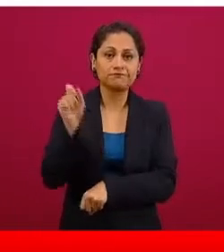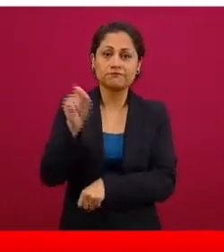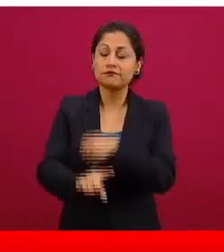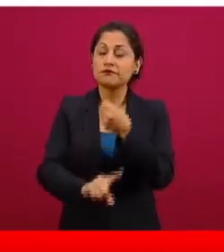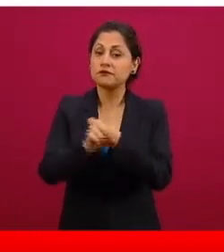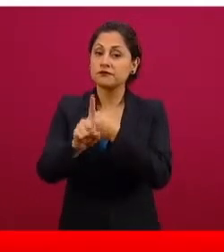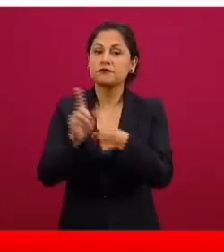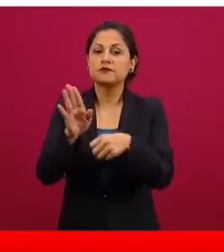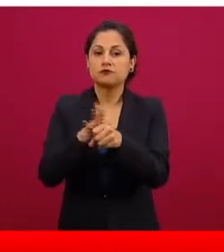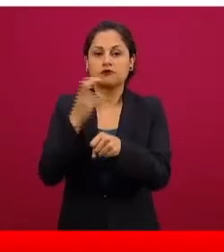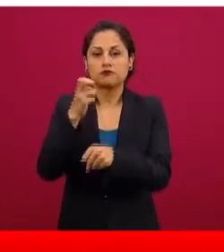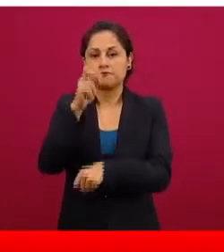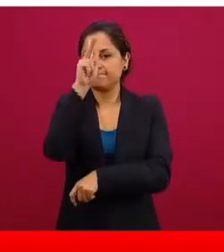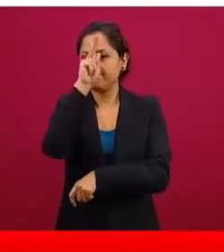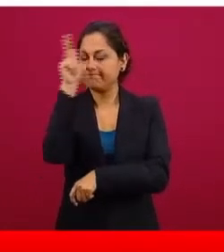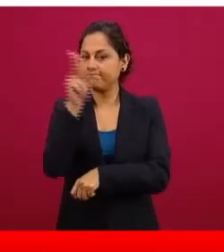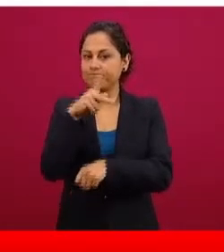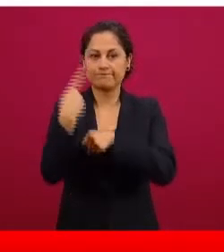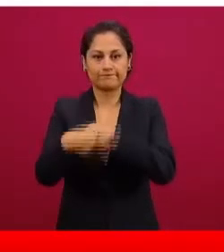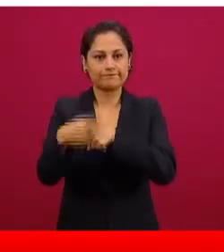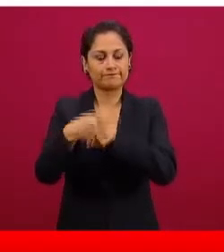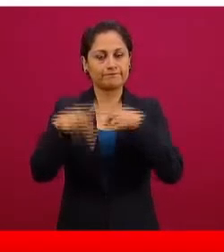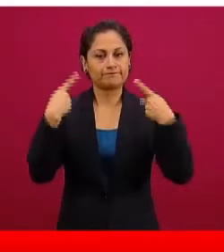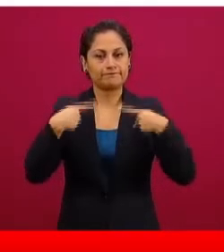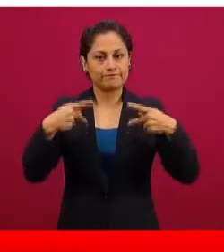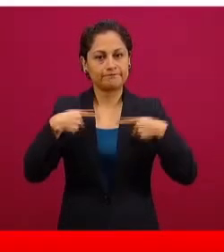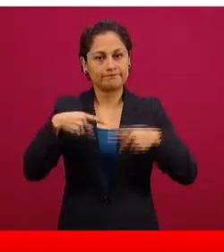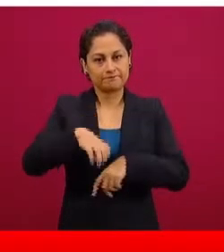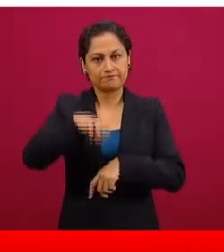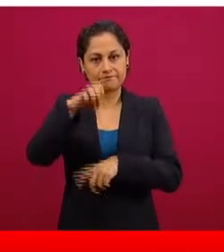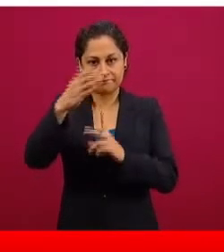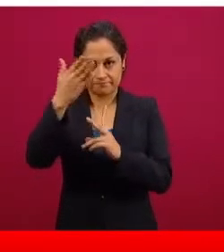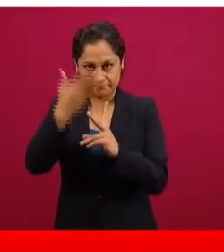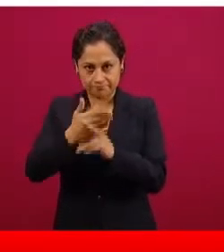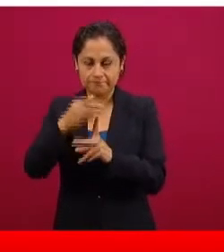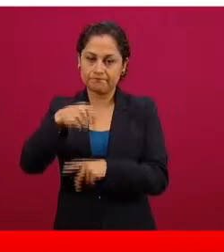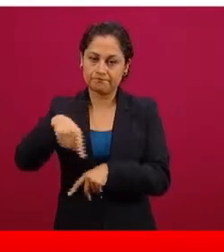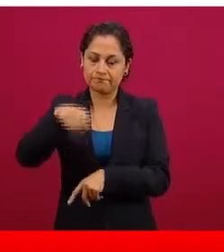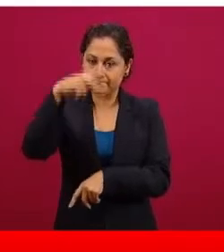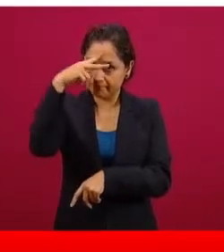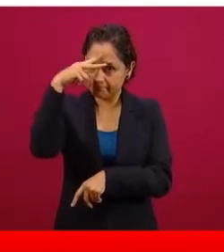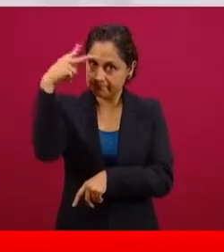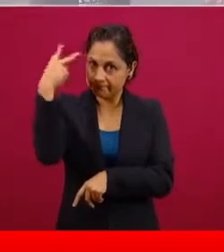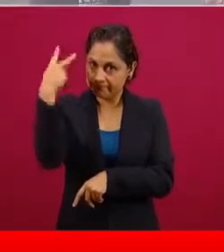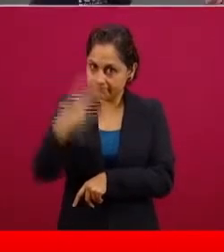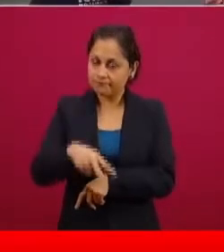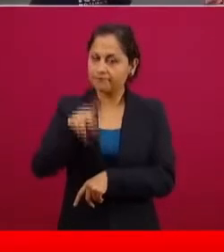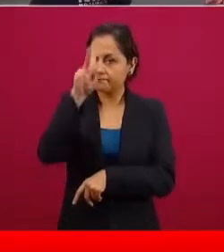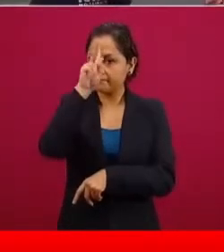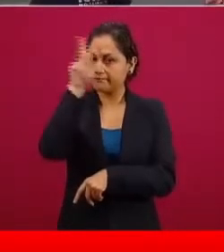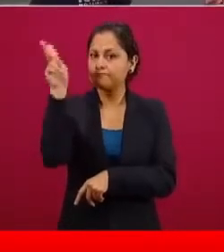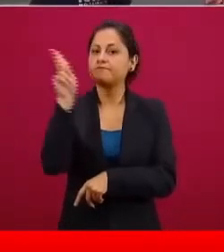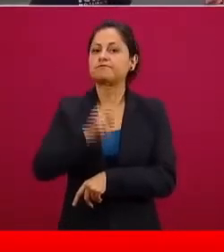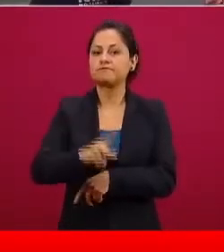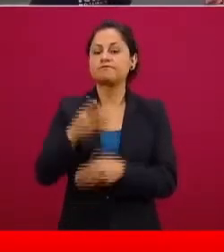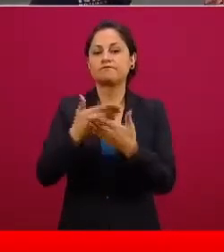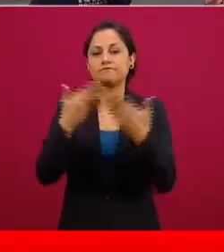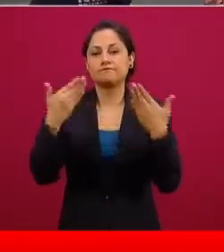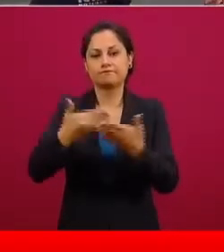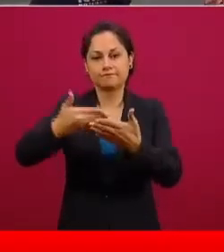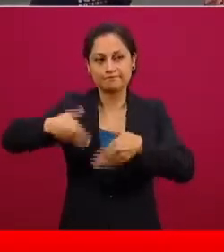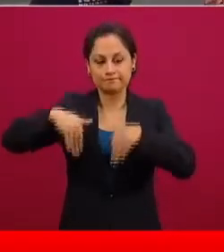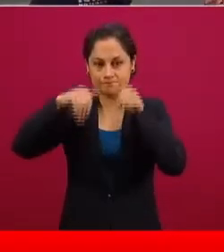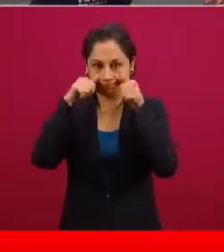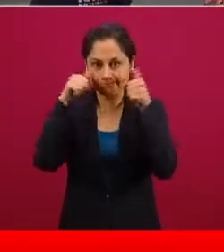adicional para la que México tiene que enfrentar un estado de salud deteriorado en forma anticipada.